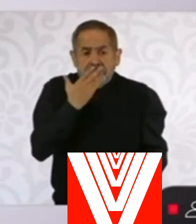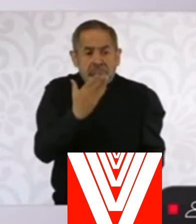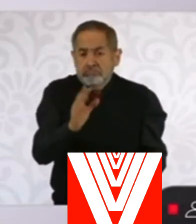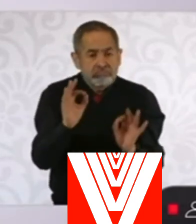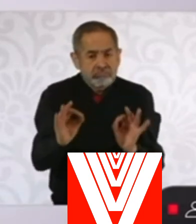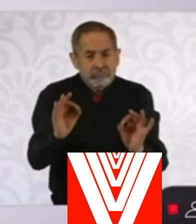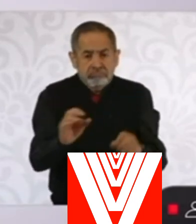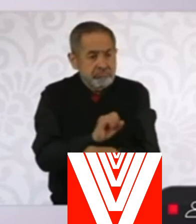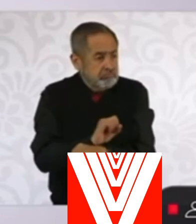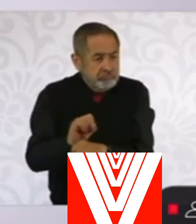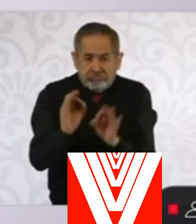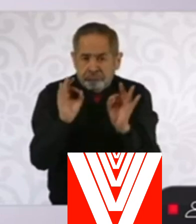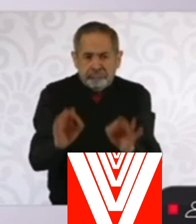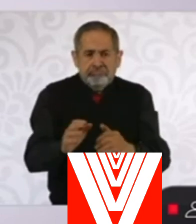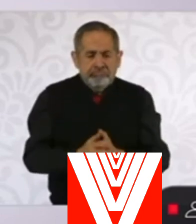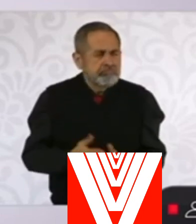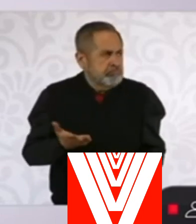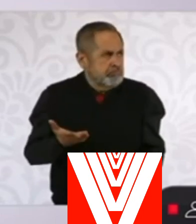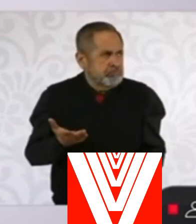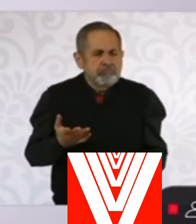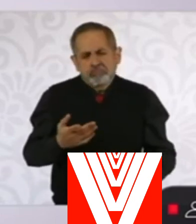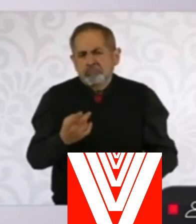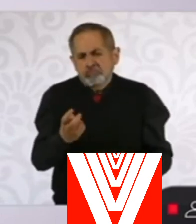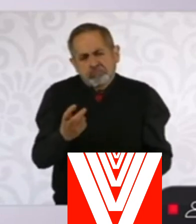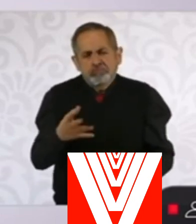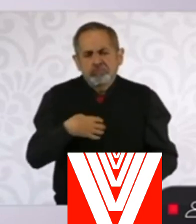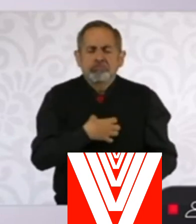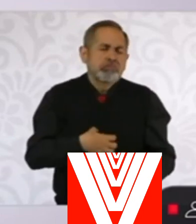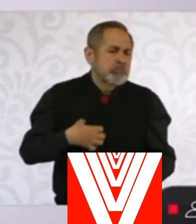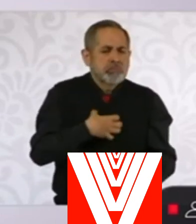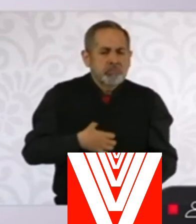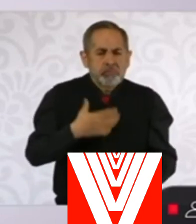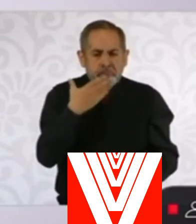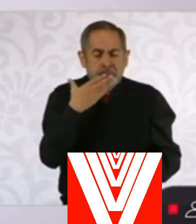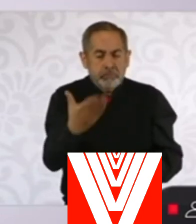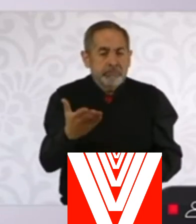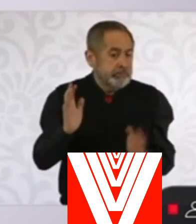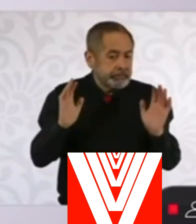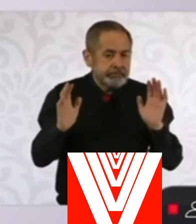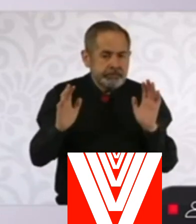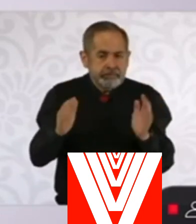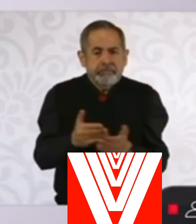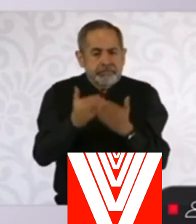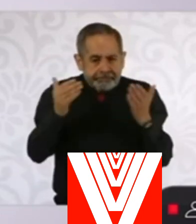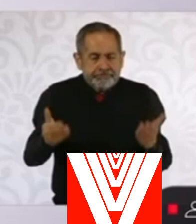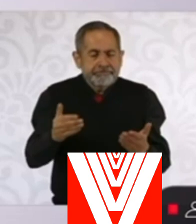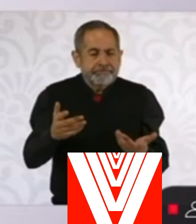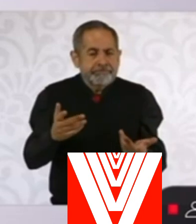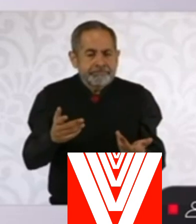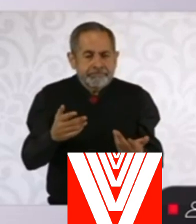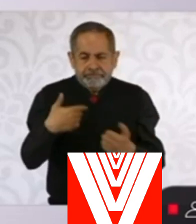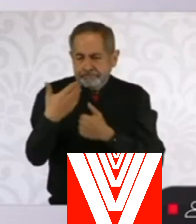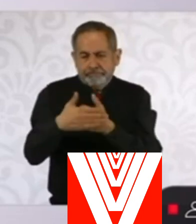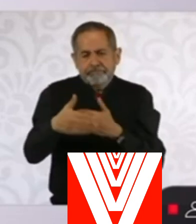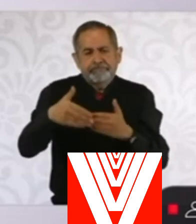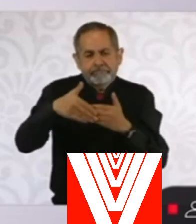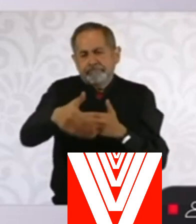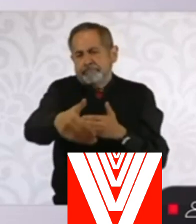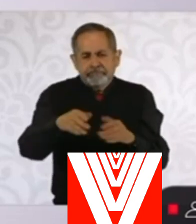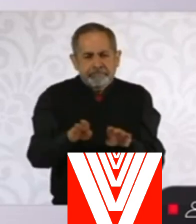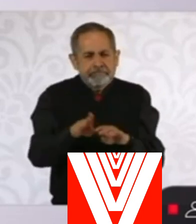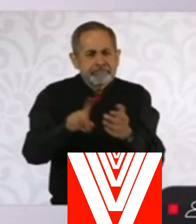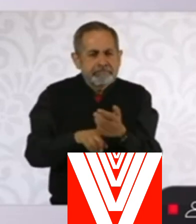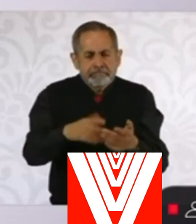Y pues estamos contentos por ello. Y pues ahora todo lo que viene hacia adelante. Pero